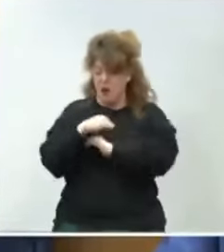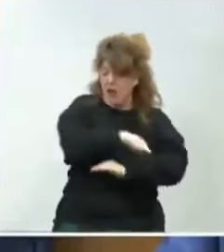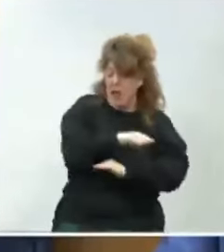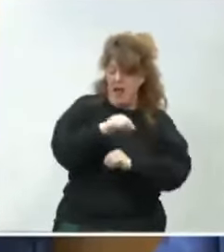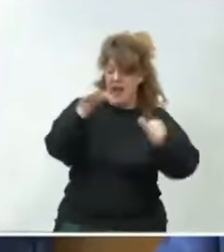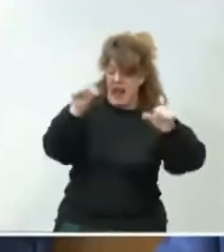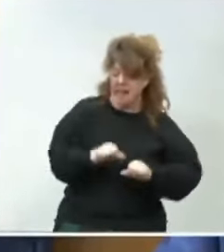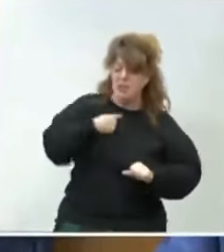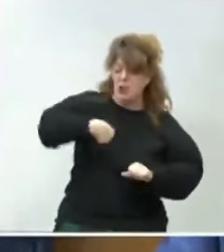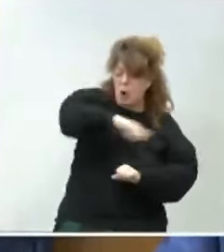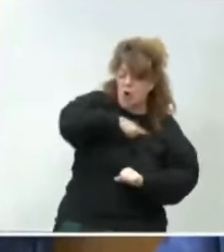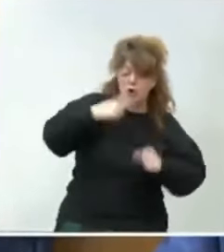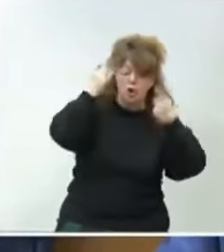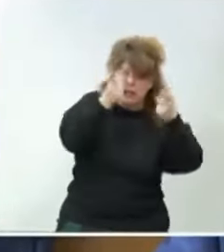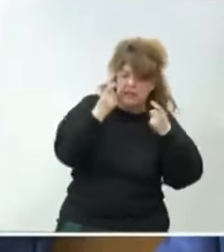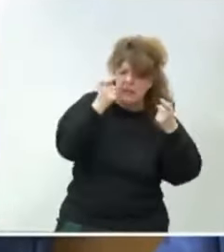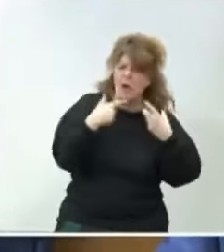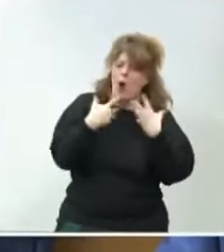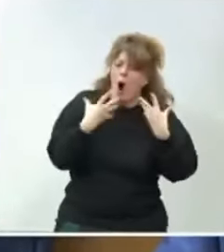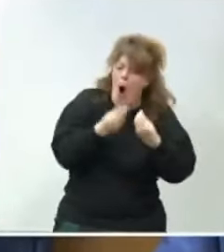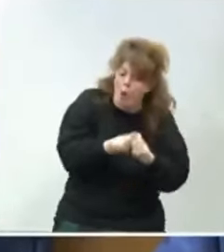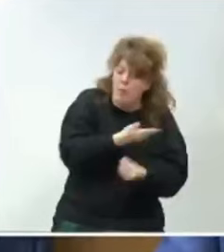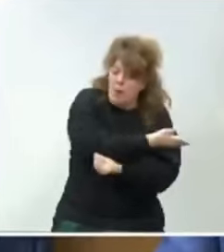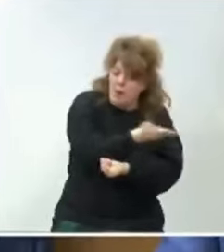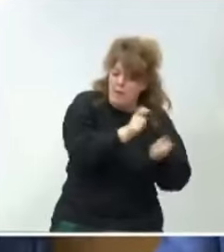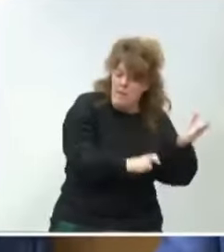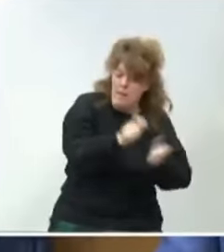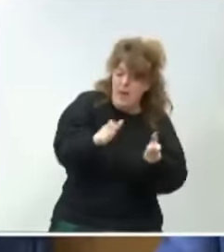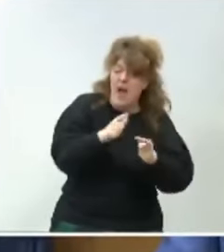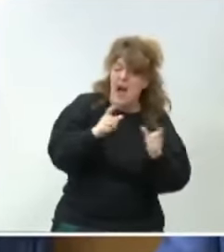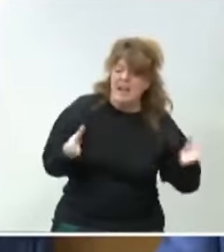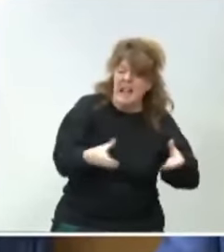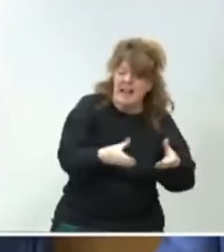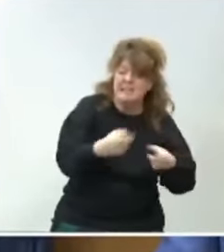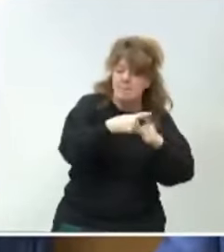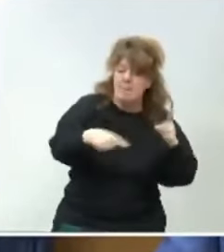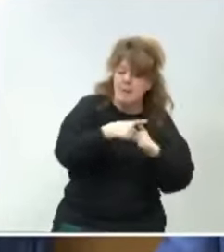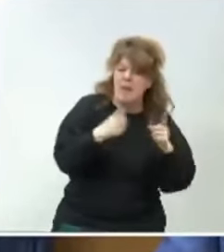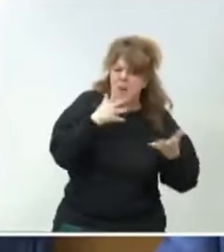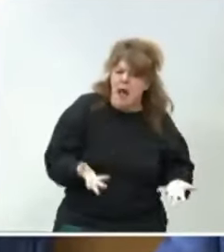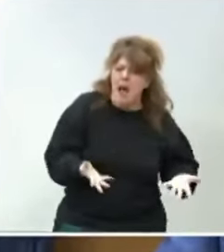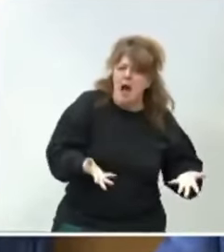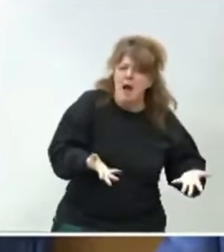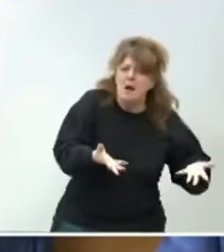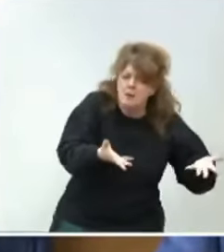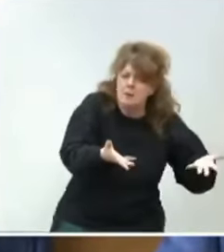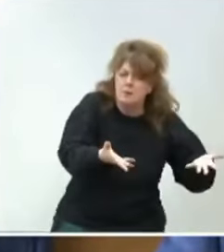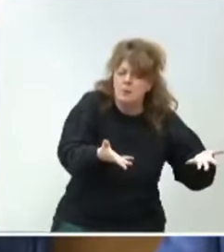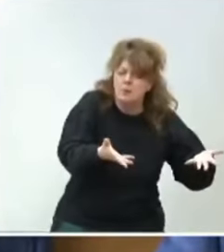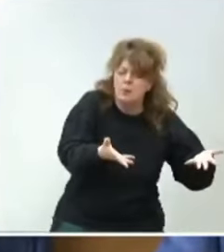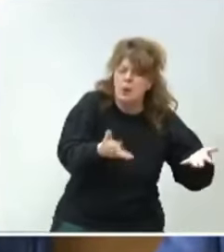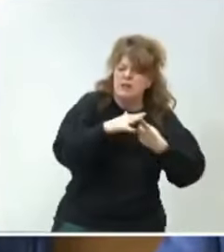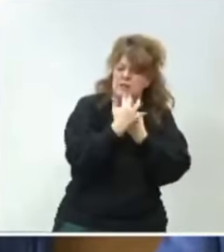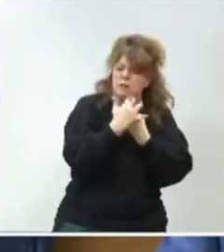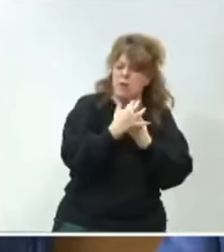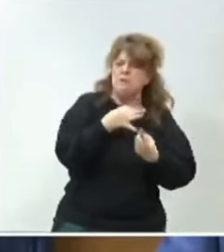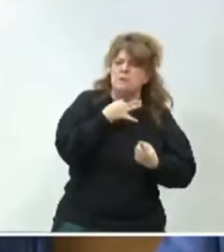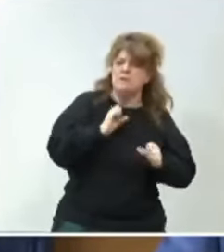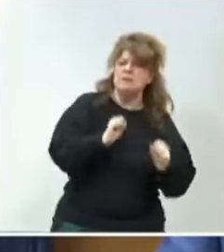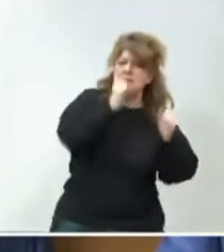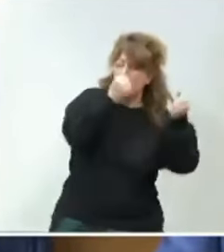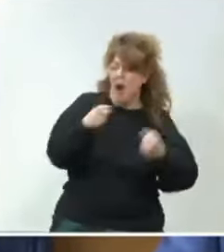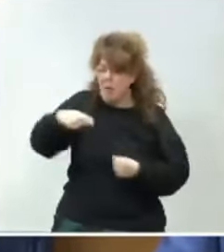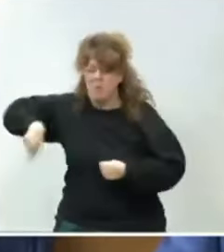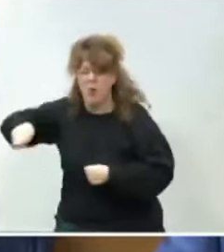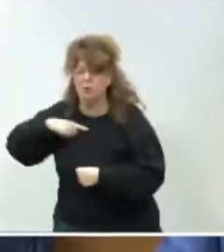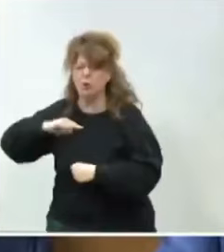intentamos acompañar a la población y a la clase media para que podamos salir antes de esa situación, ustedes